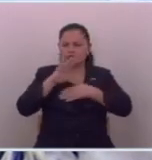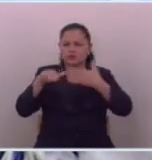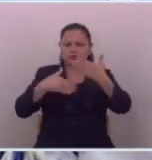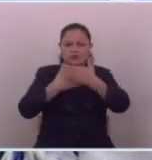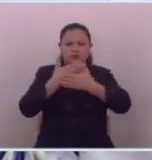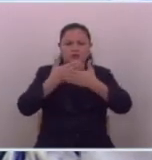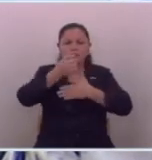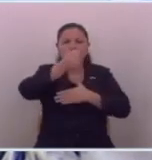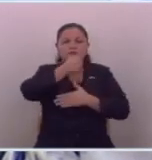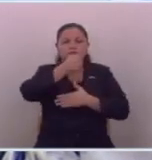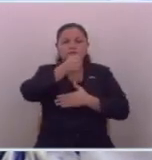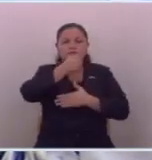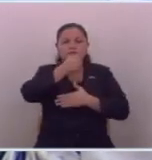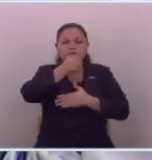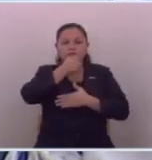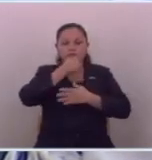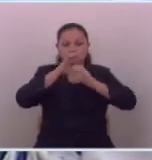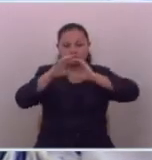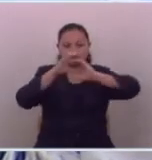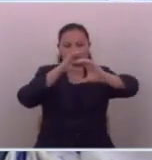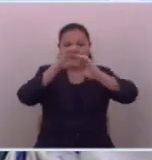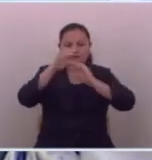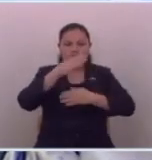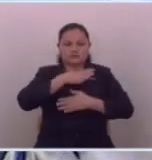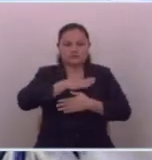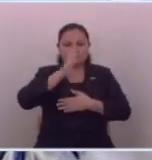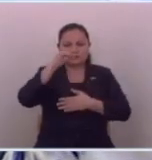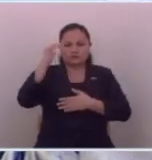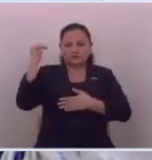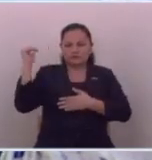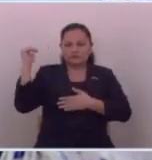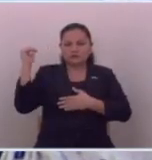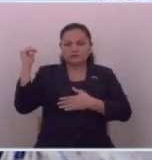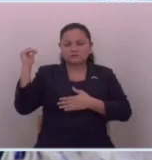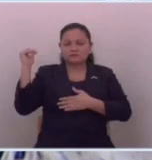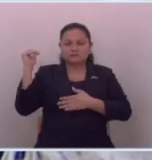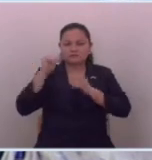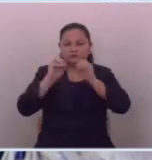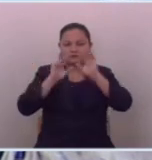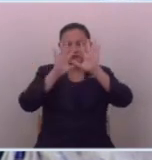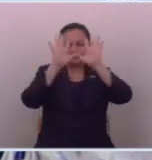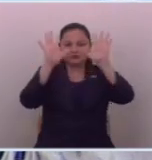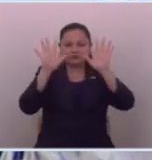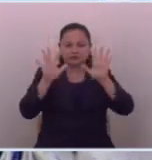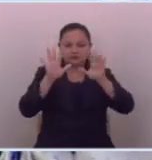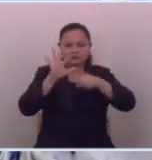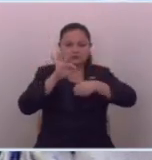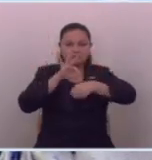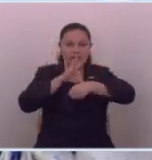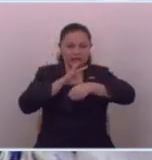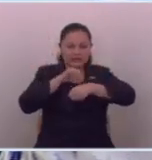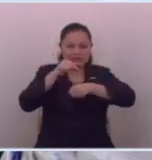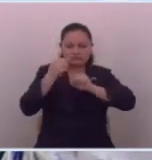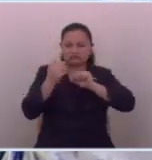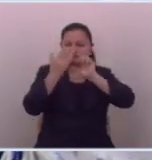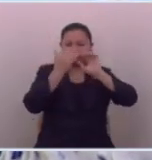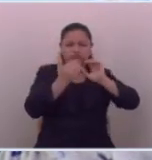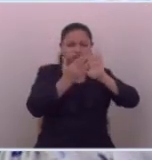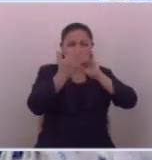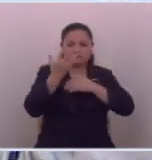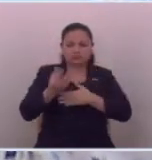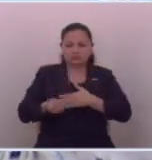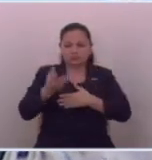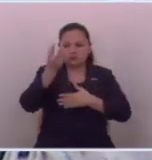todos los periodistas comunicadores de nuestro país que definitivamente viven retos cada día